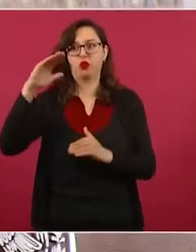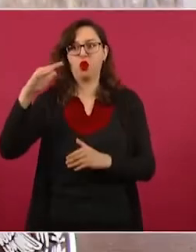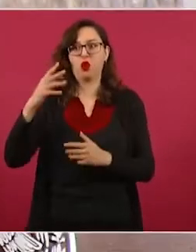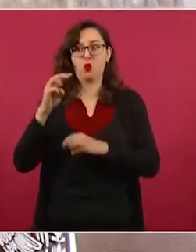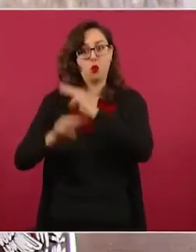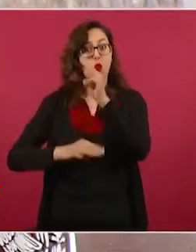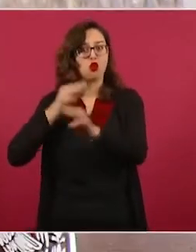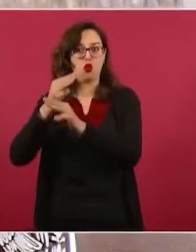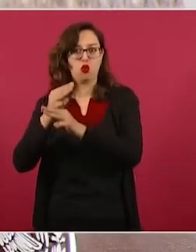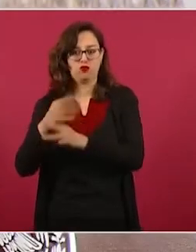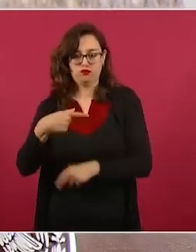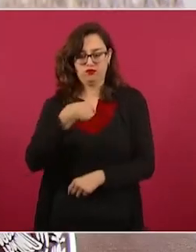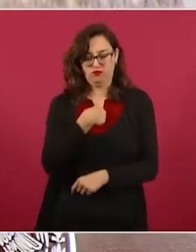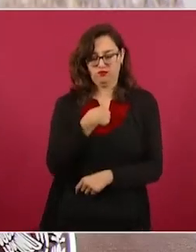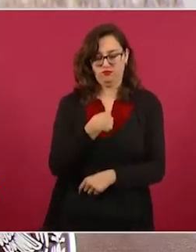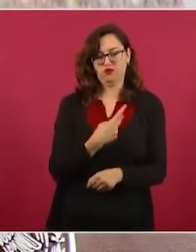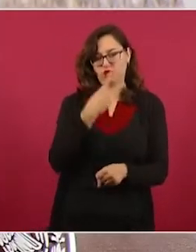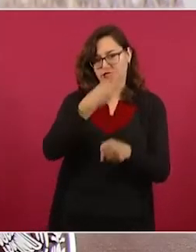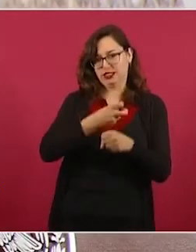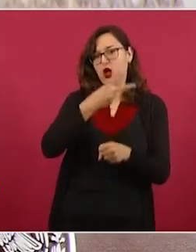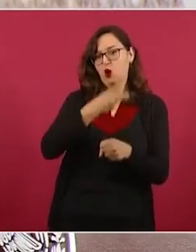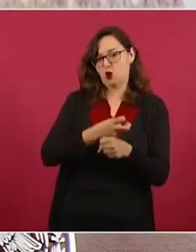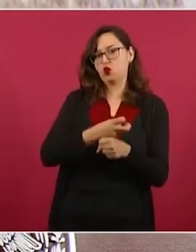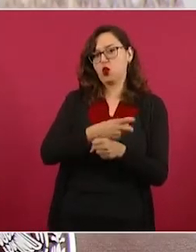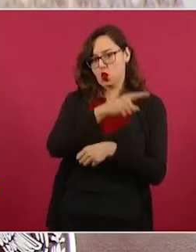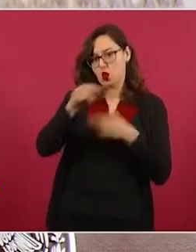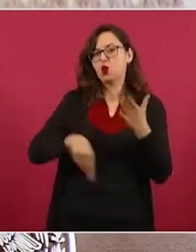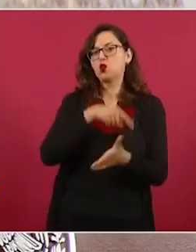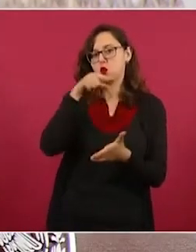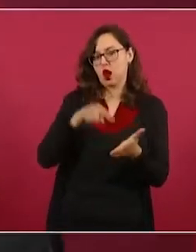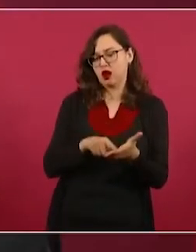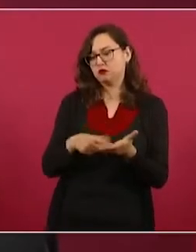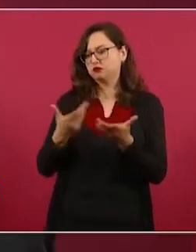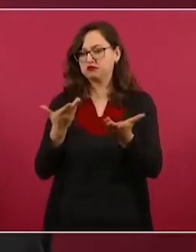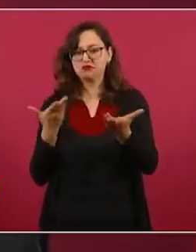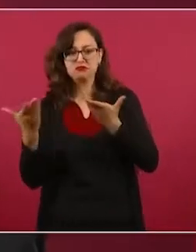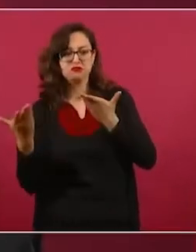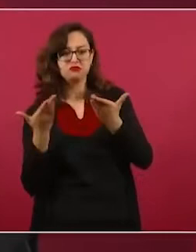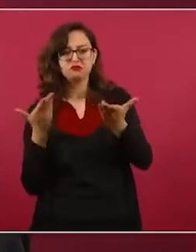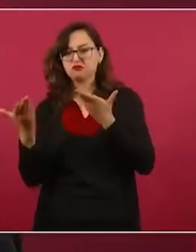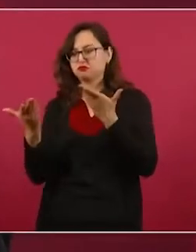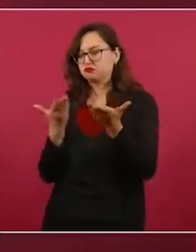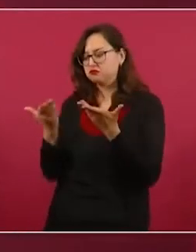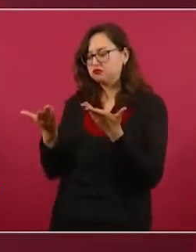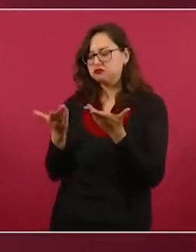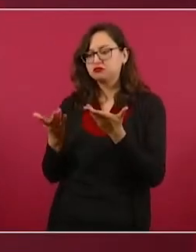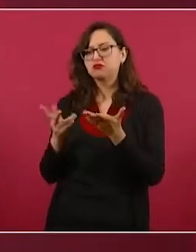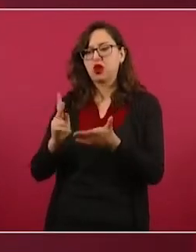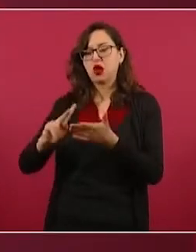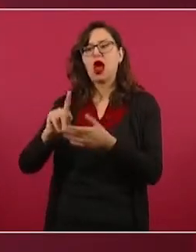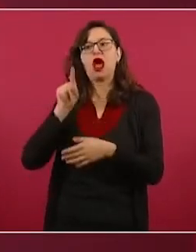que ya nosotros estamos aplicando aquí. Y llegó un momento que le dijo, no te voy a seguir diciendo,